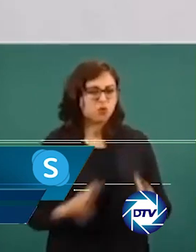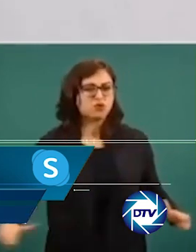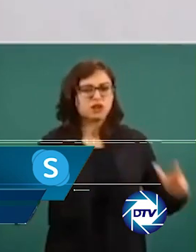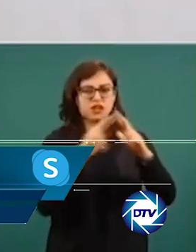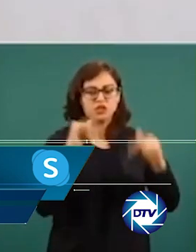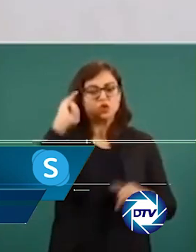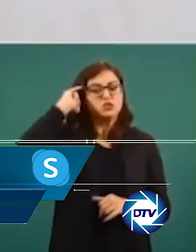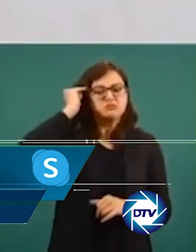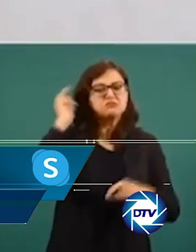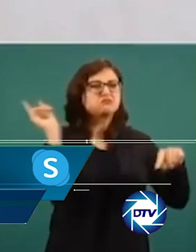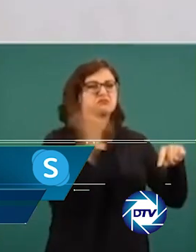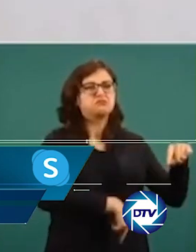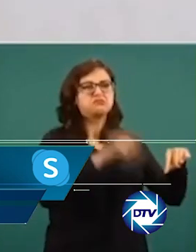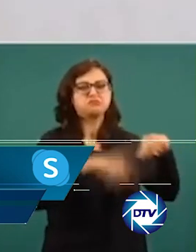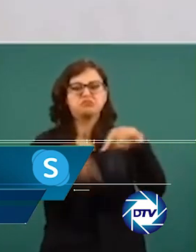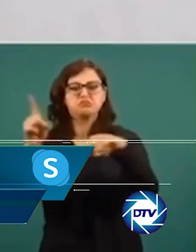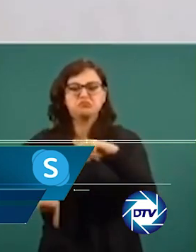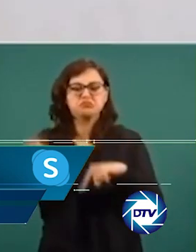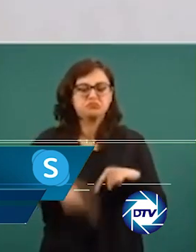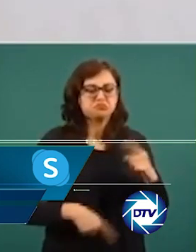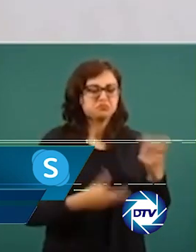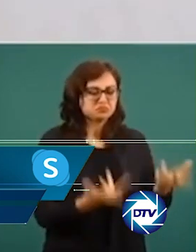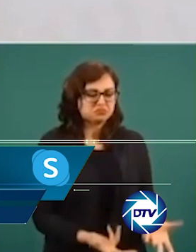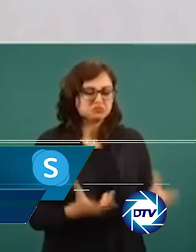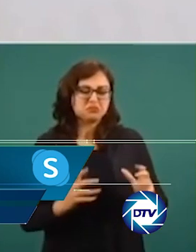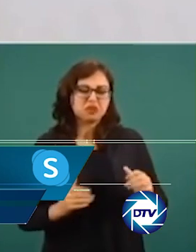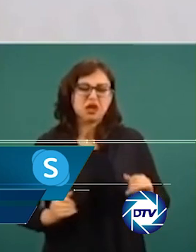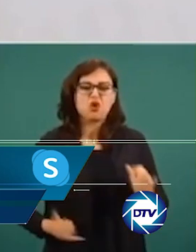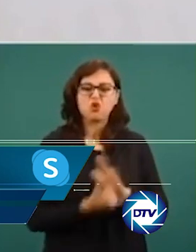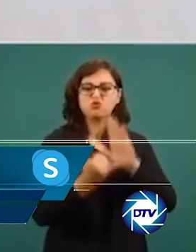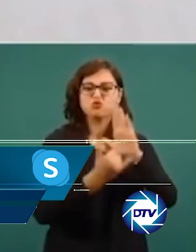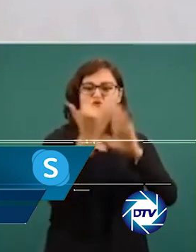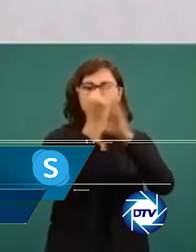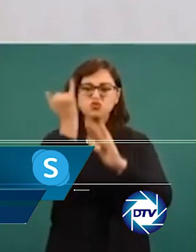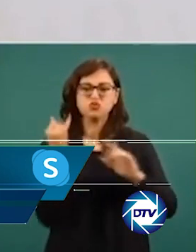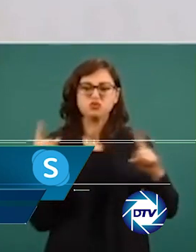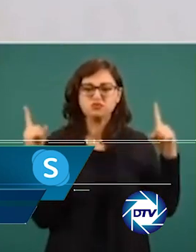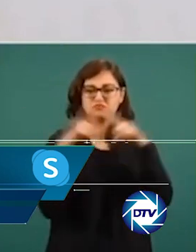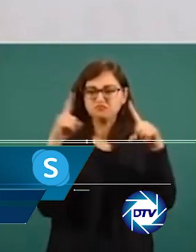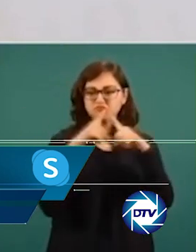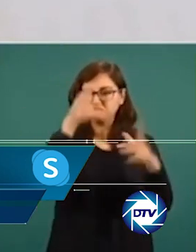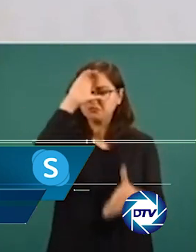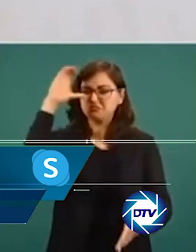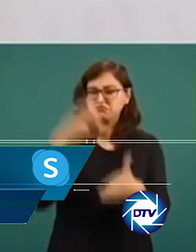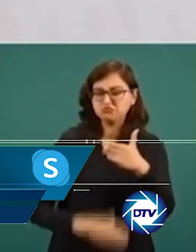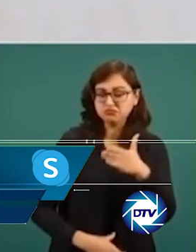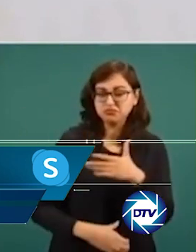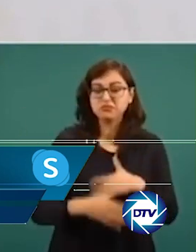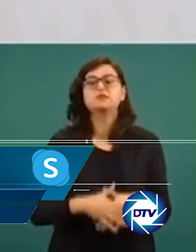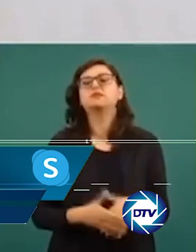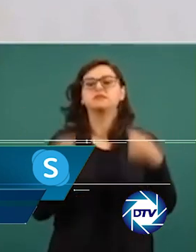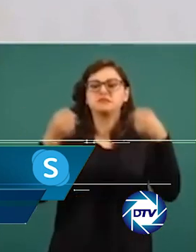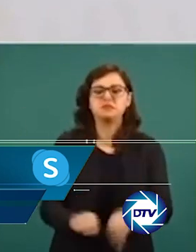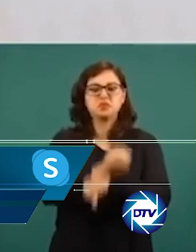gallegas que tienen establecidos negocios, inversiones e intereses comerciales. Ya que solo, fíjate, el año pasado estas